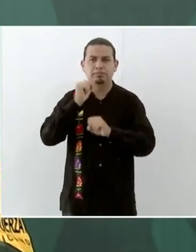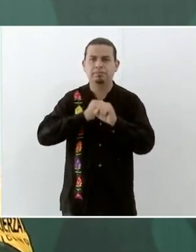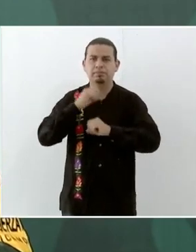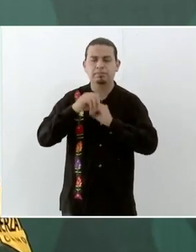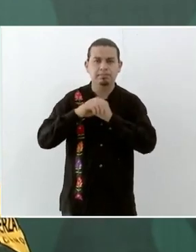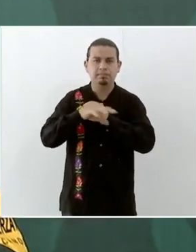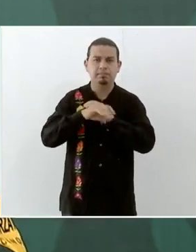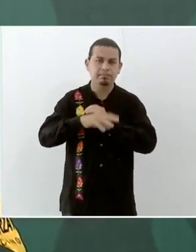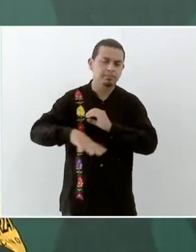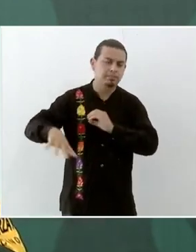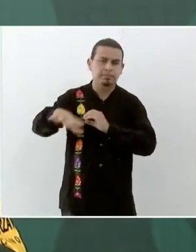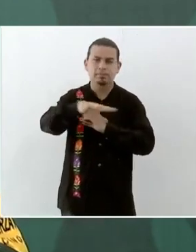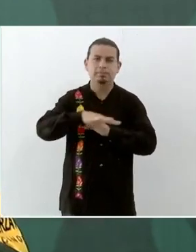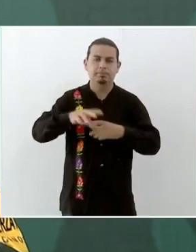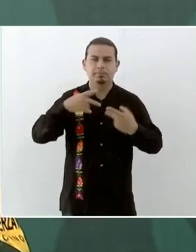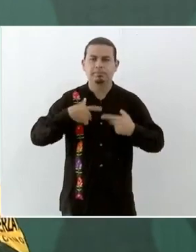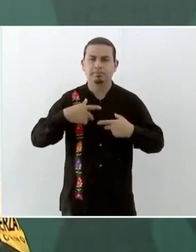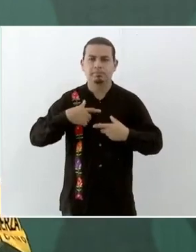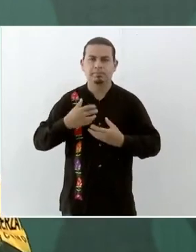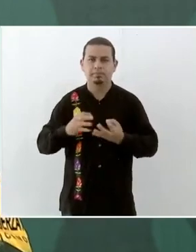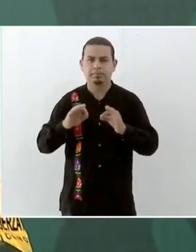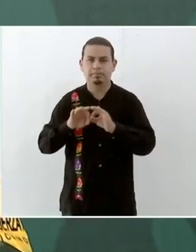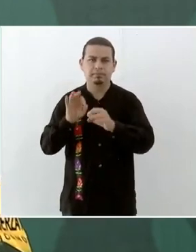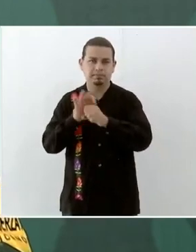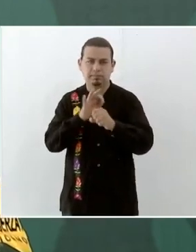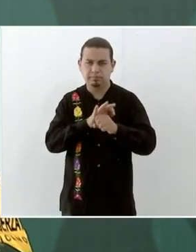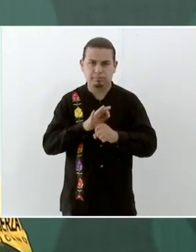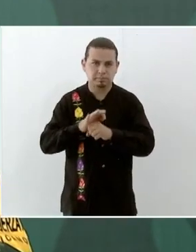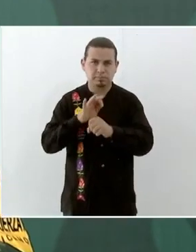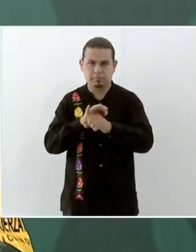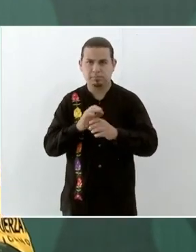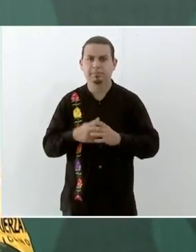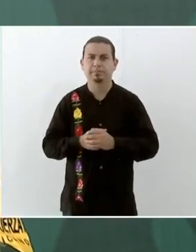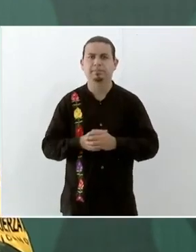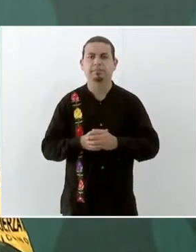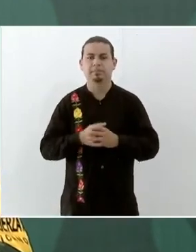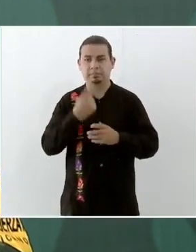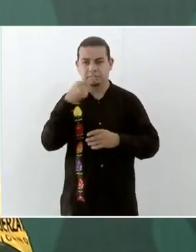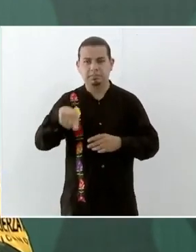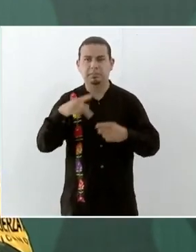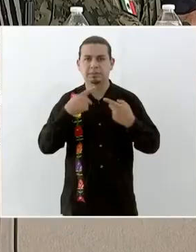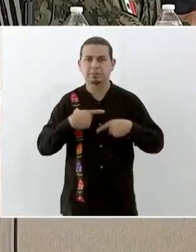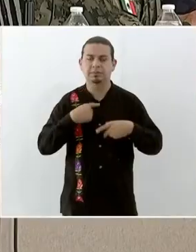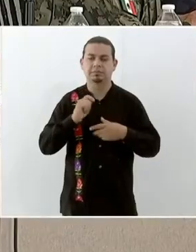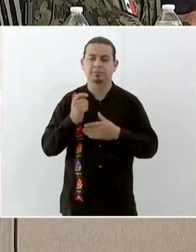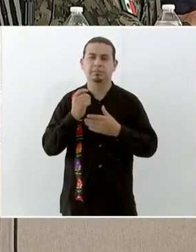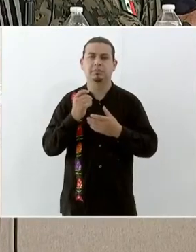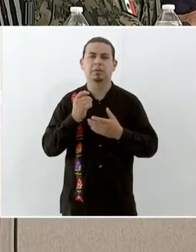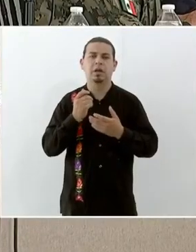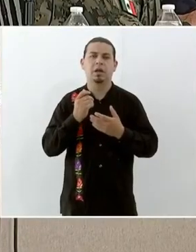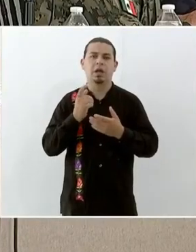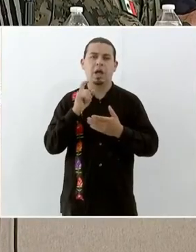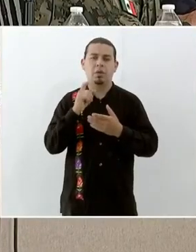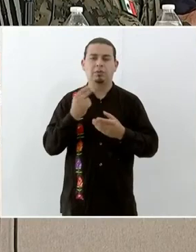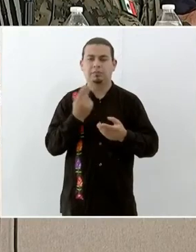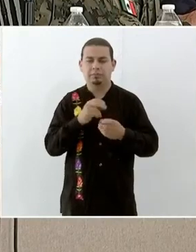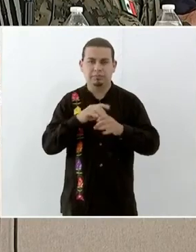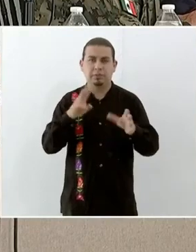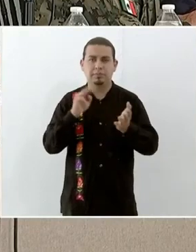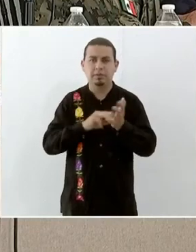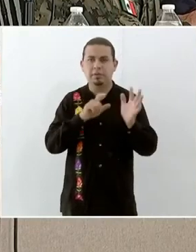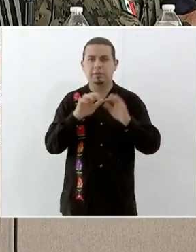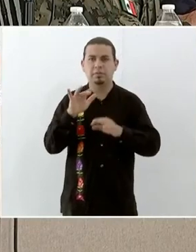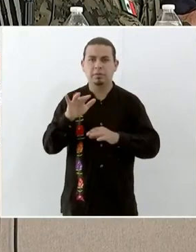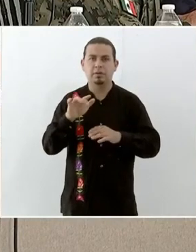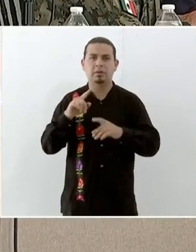propia población potabilice su agua. 3.750 metros